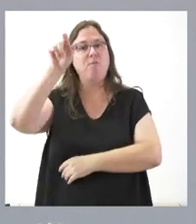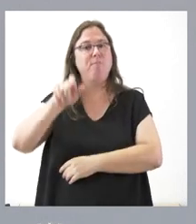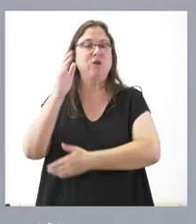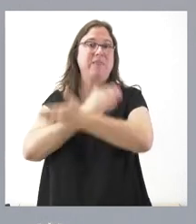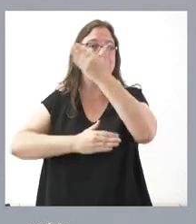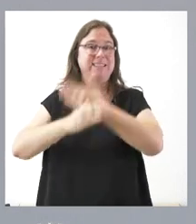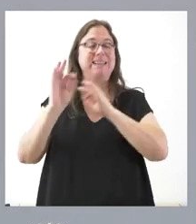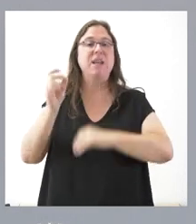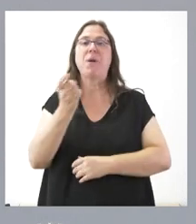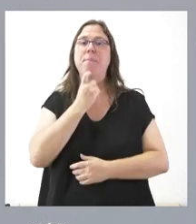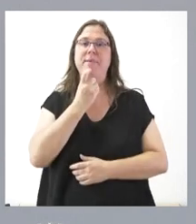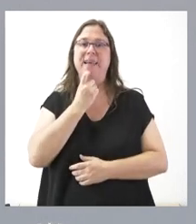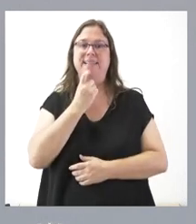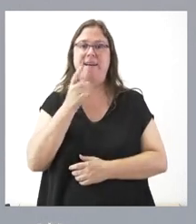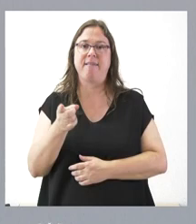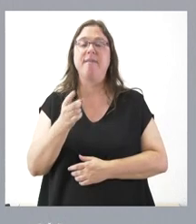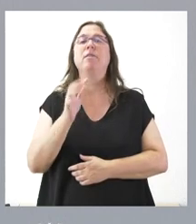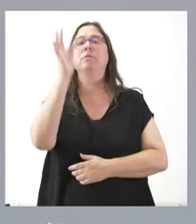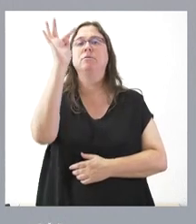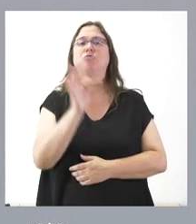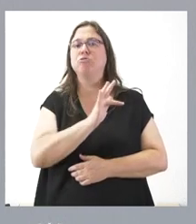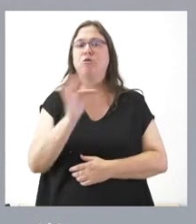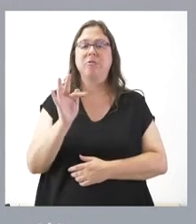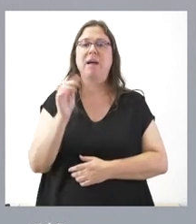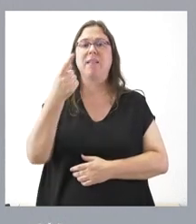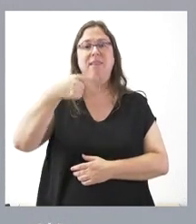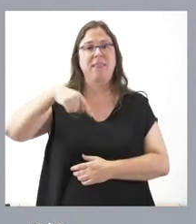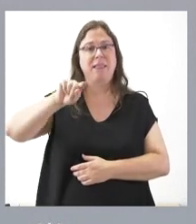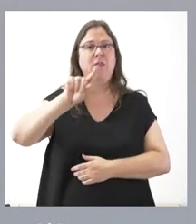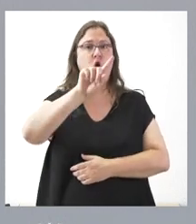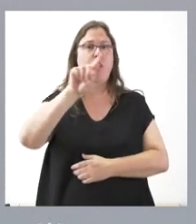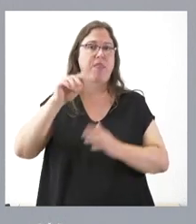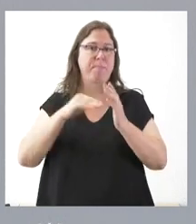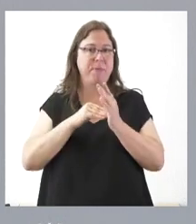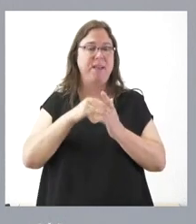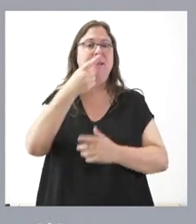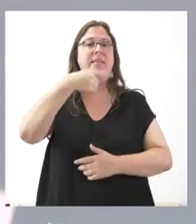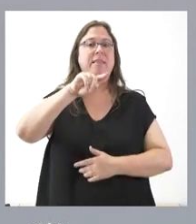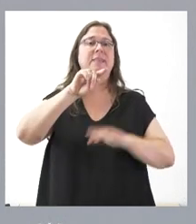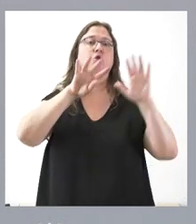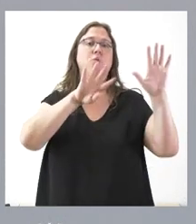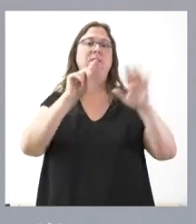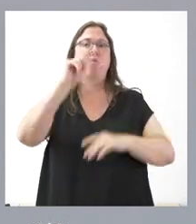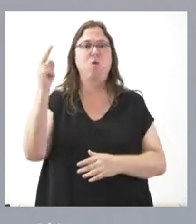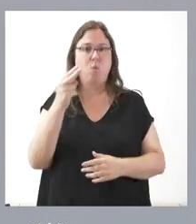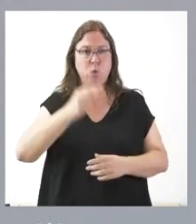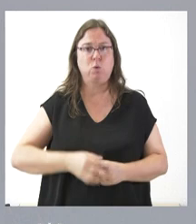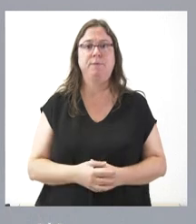discapacidad en Briviesca, por un importe de 111.191 euros.